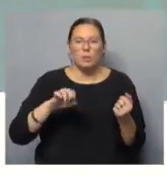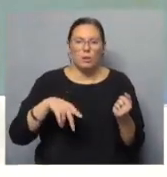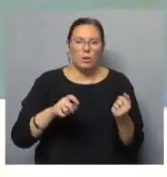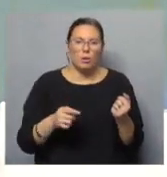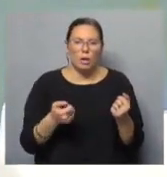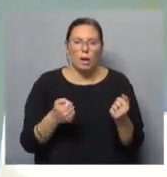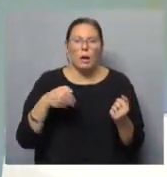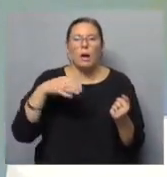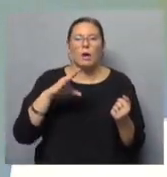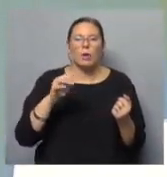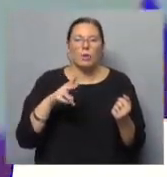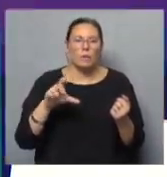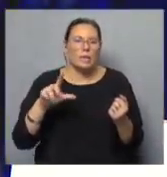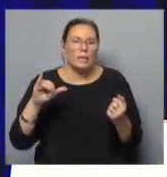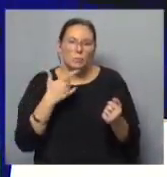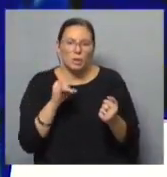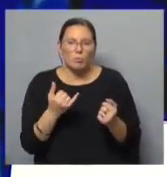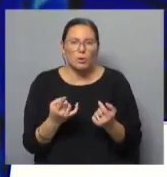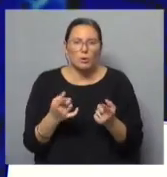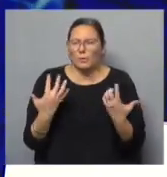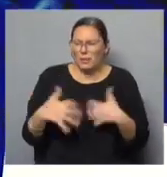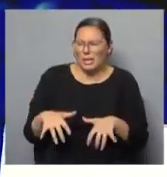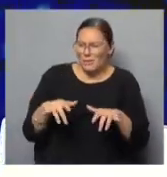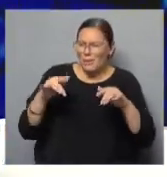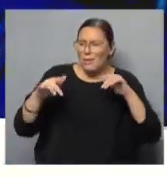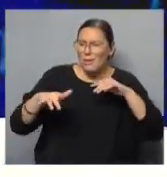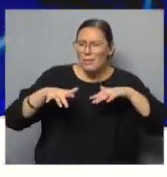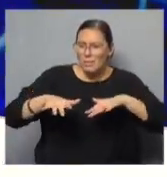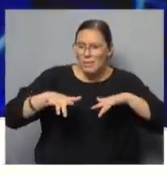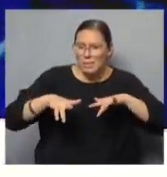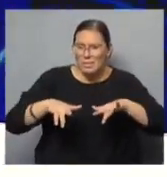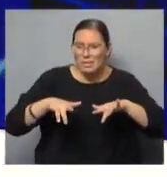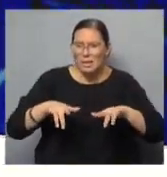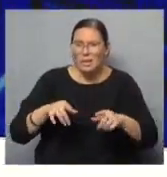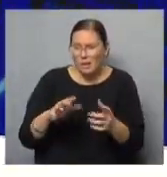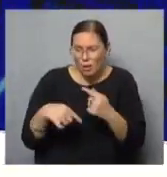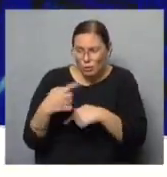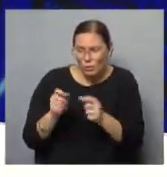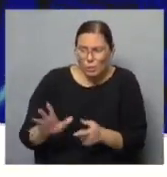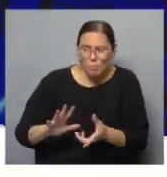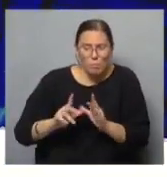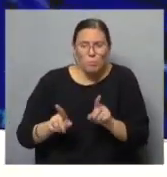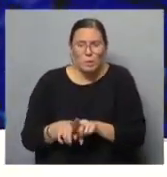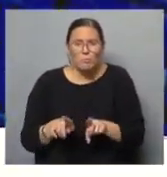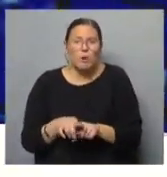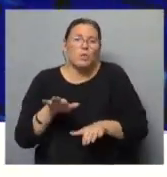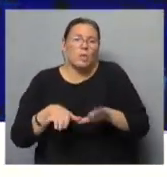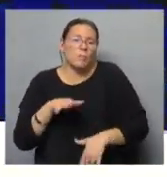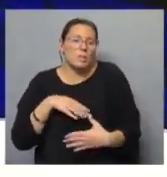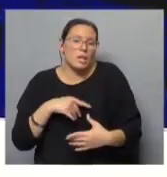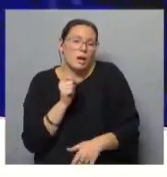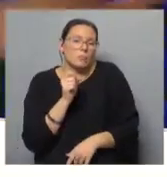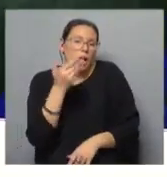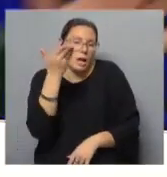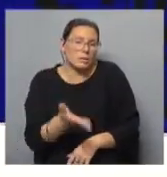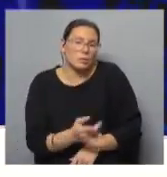cobeli. Claro. No quiero que sea DJ cobeli. Claro, Milonga está perfecto. Creo que va con tu espíritu o con lo que